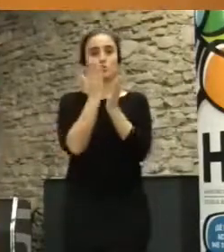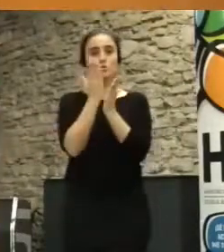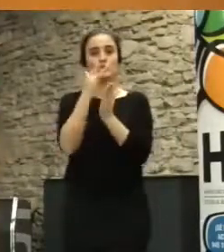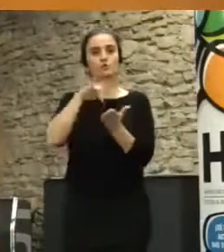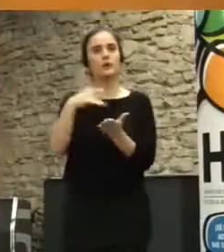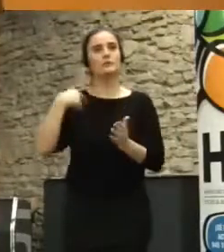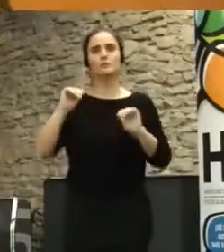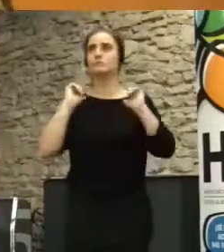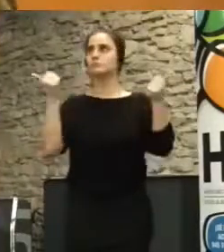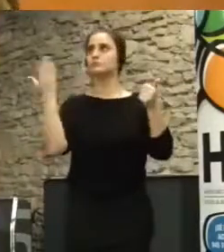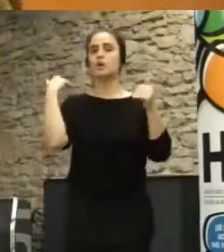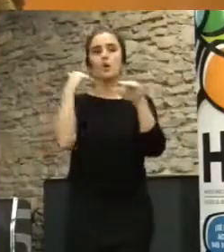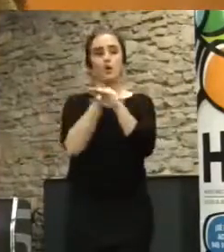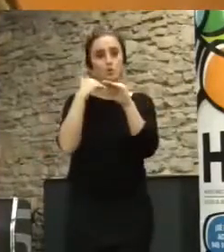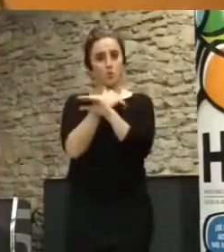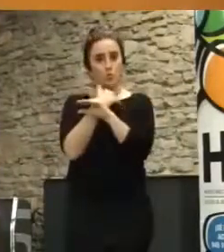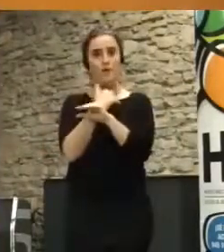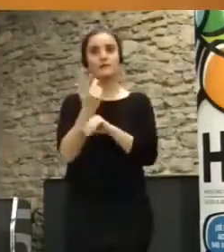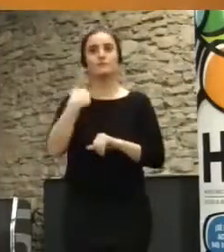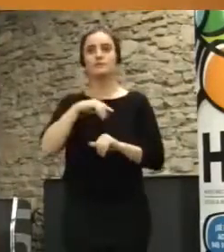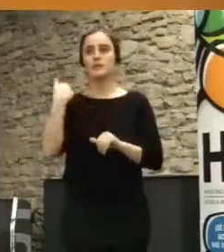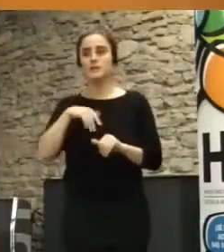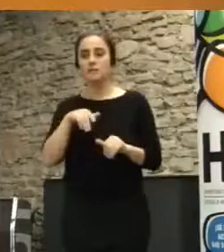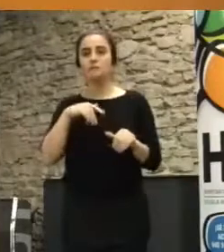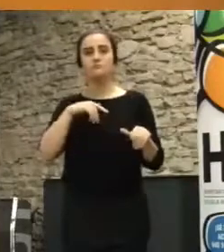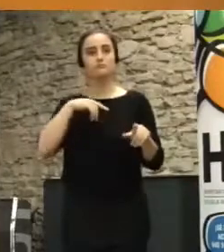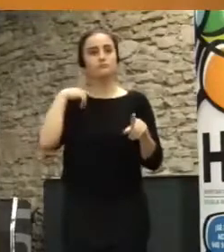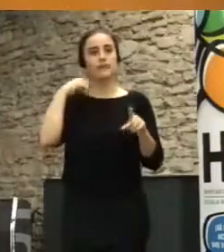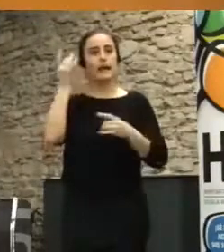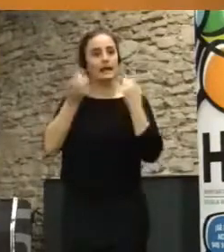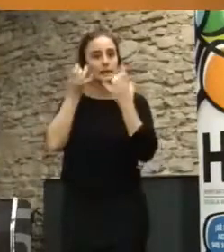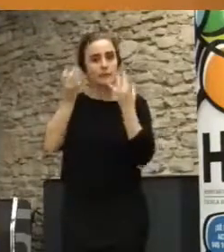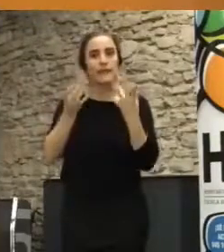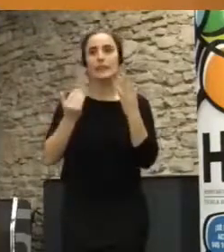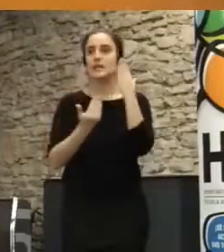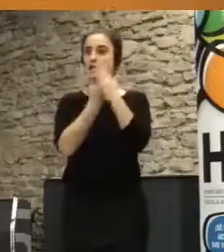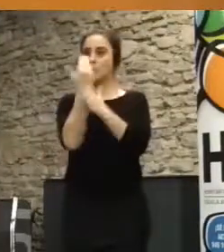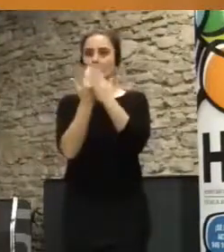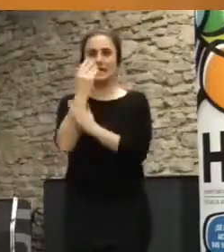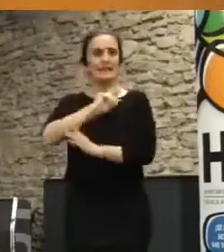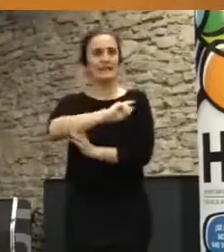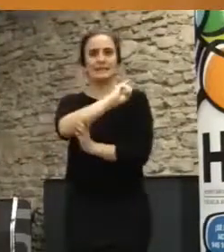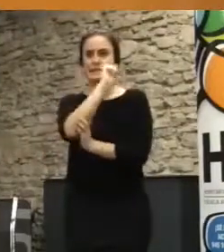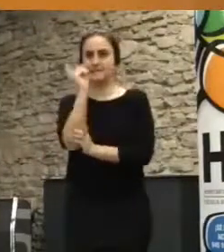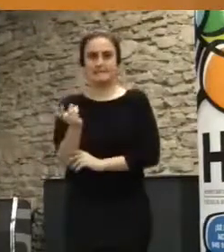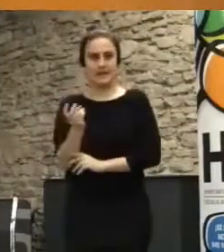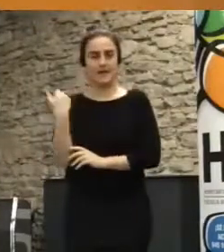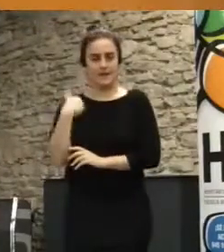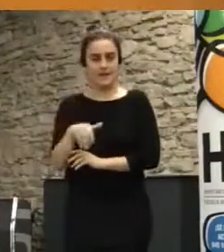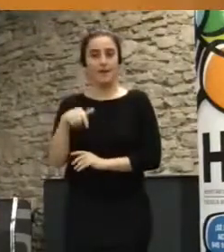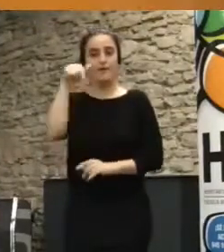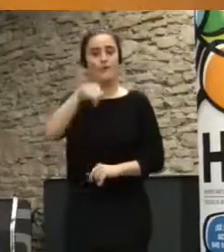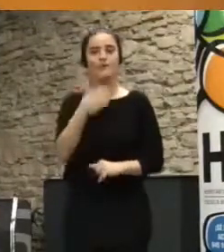mes de octubre y se han ido llevando a cabo 10 diferentes actividades, diferentes jornadas. Hoy, en concreto,